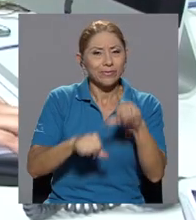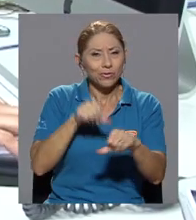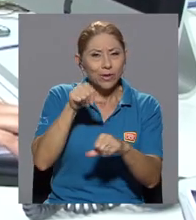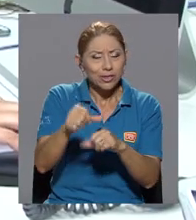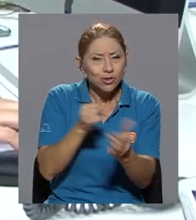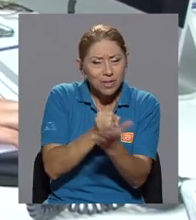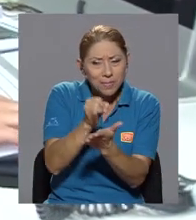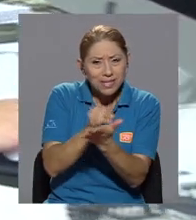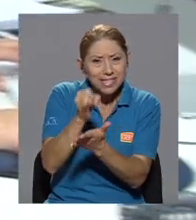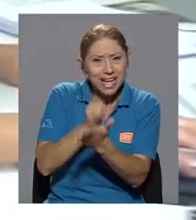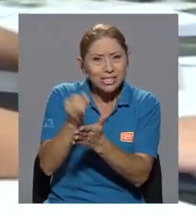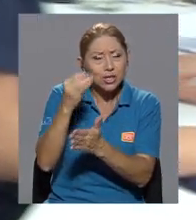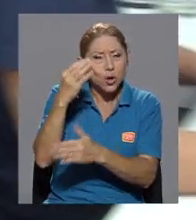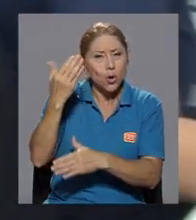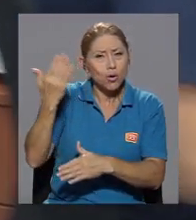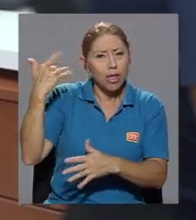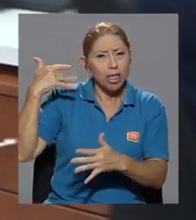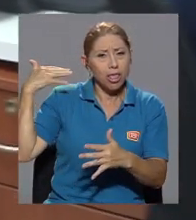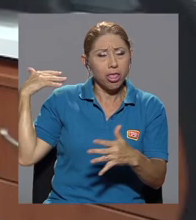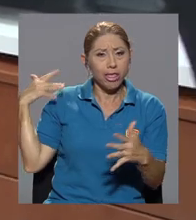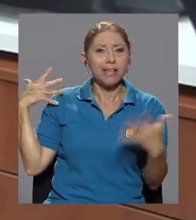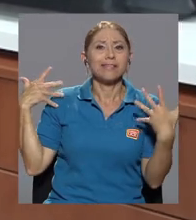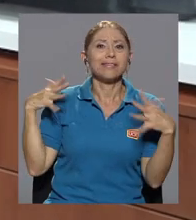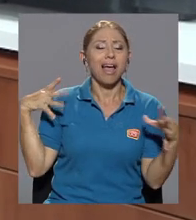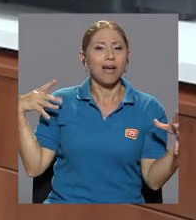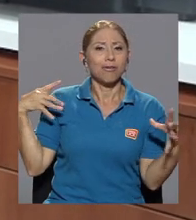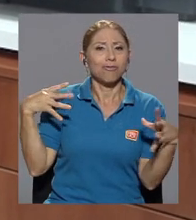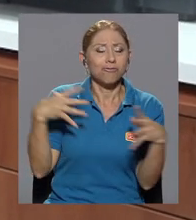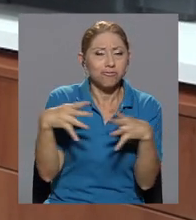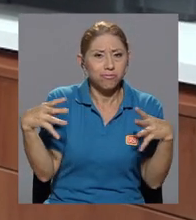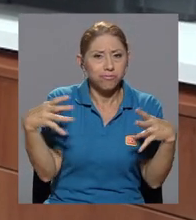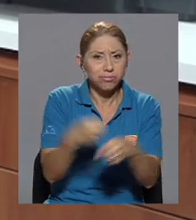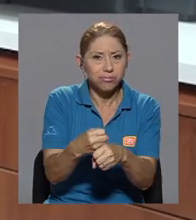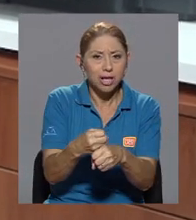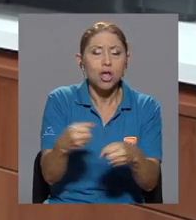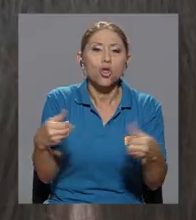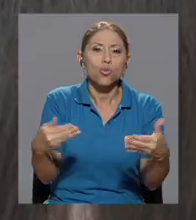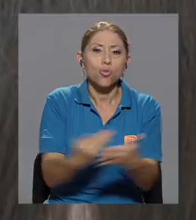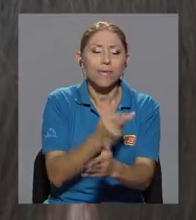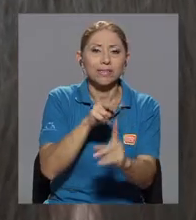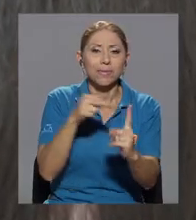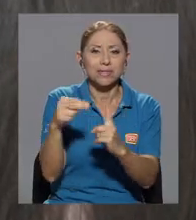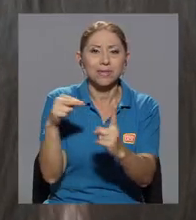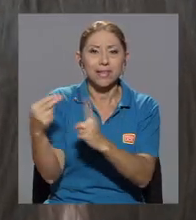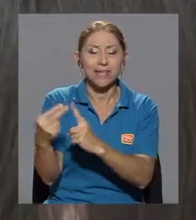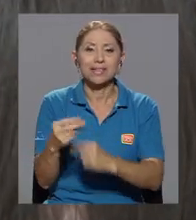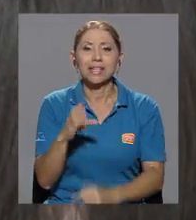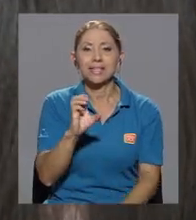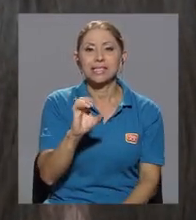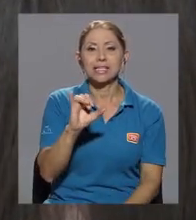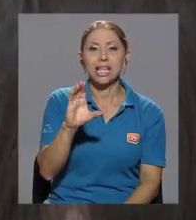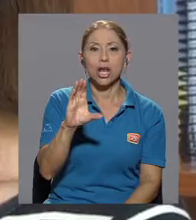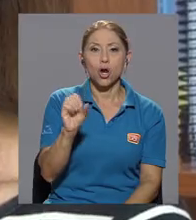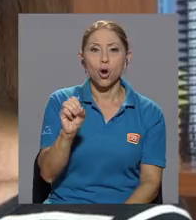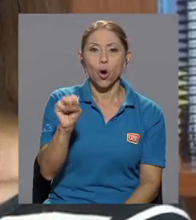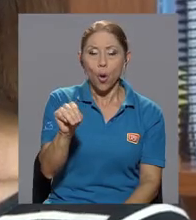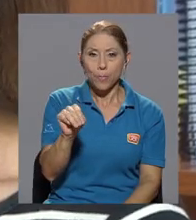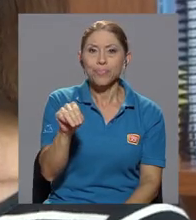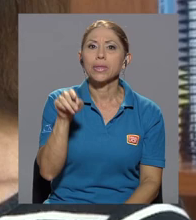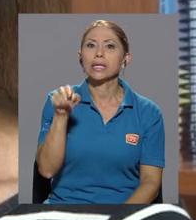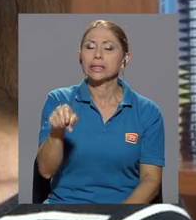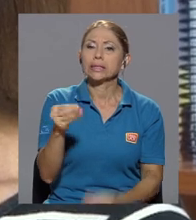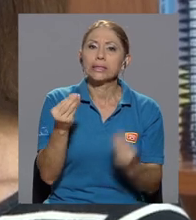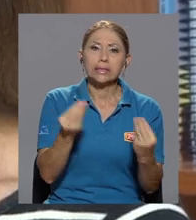durante décadas anteriores y que vislumbró nuevas perspectivas en el área. El SICOM ha producido una